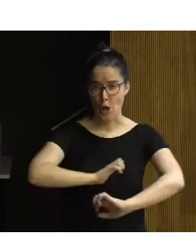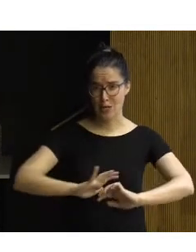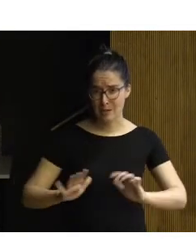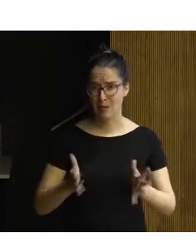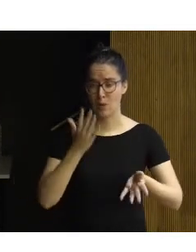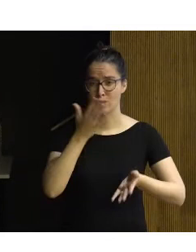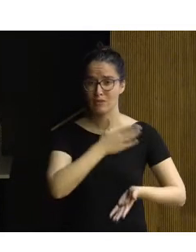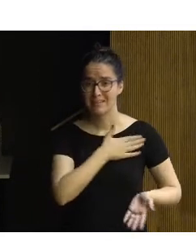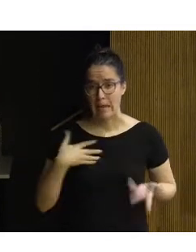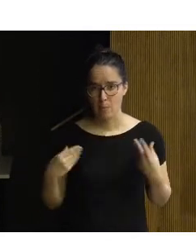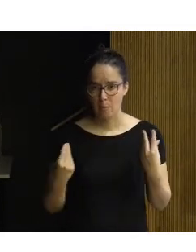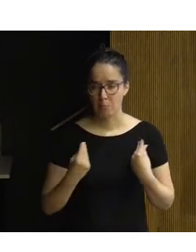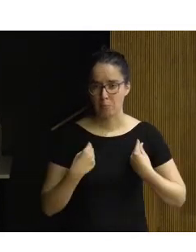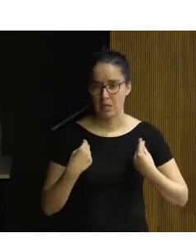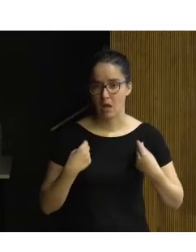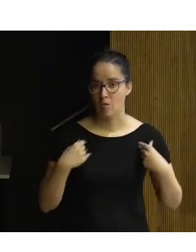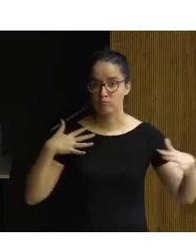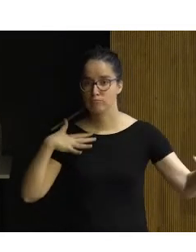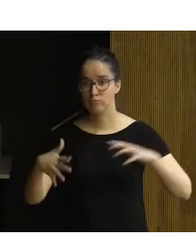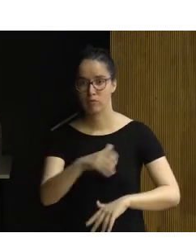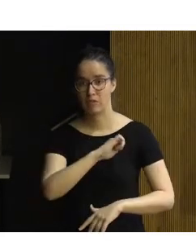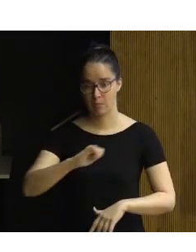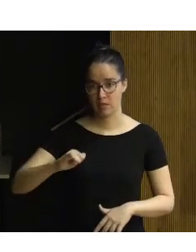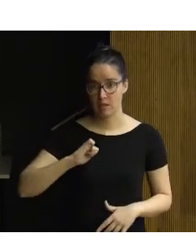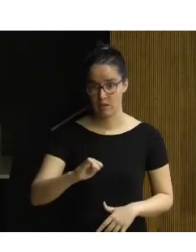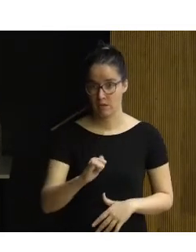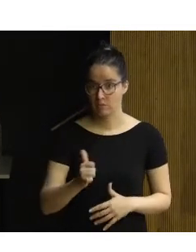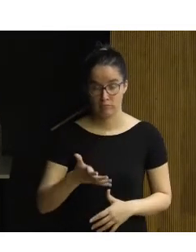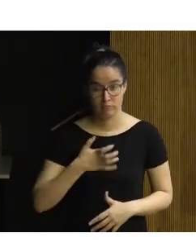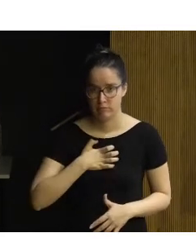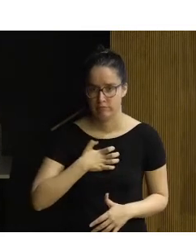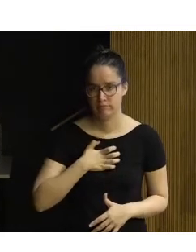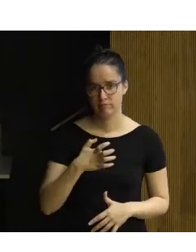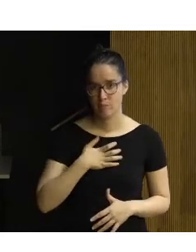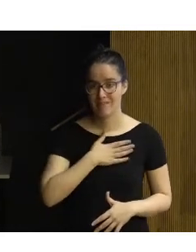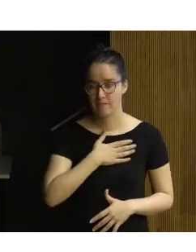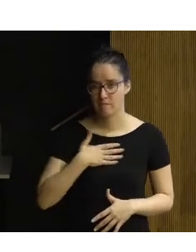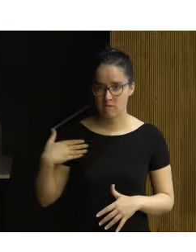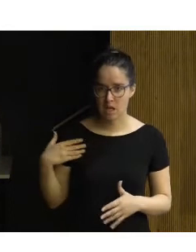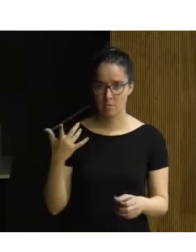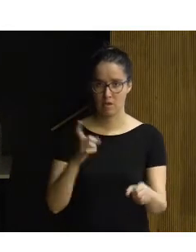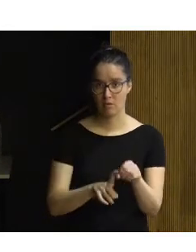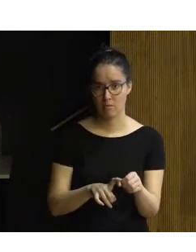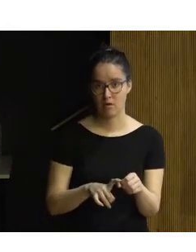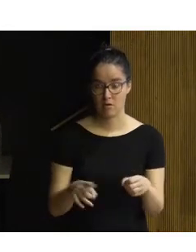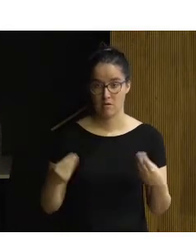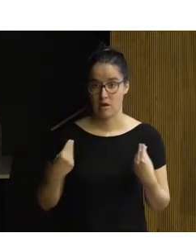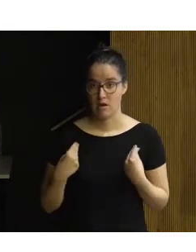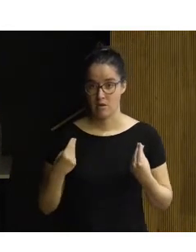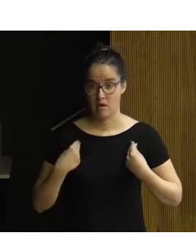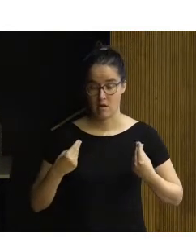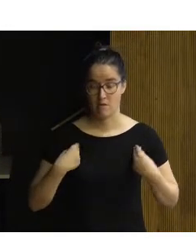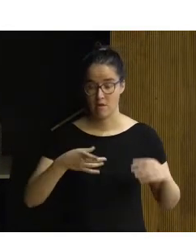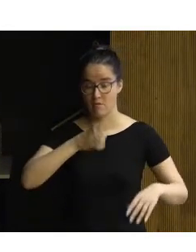pretende tener una vida activa, independiente y autónoma y que quiere y pretende participar. La vida se